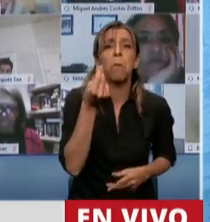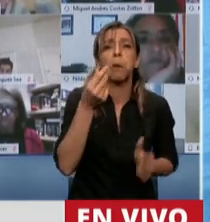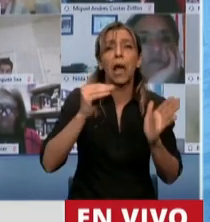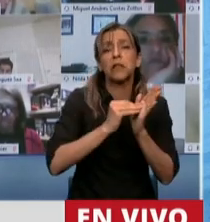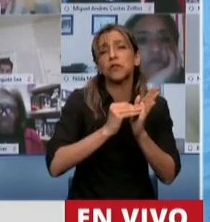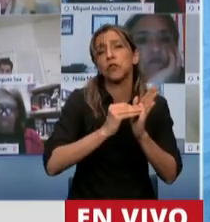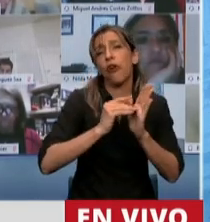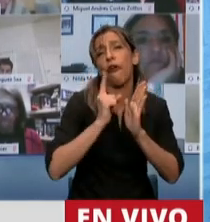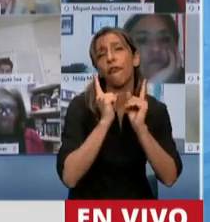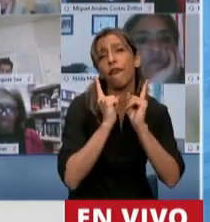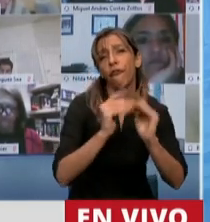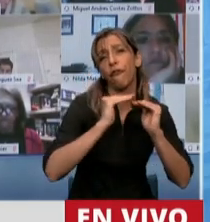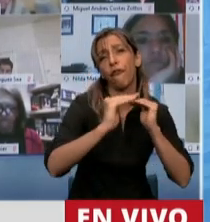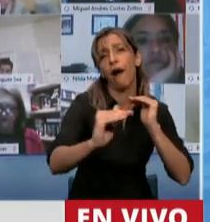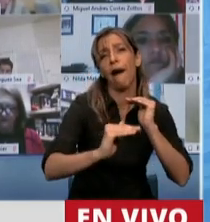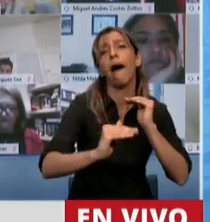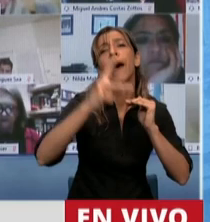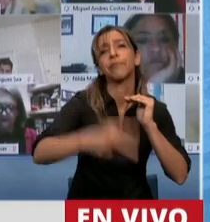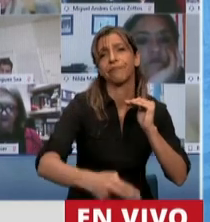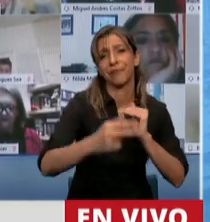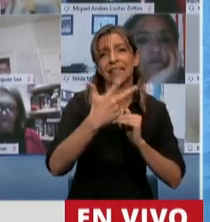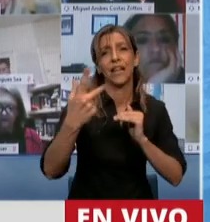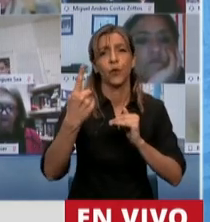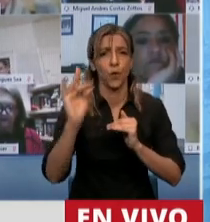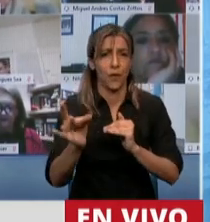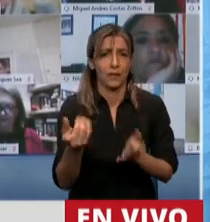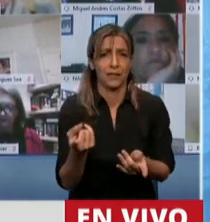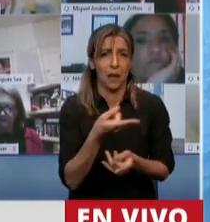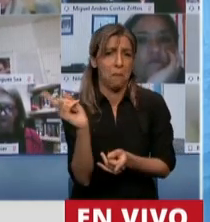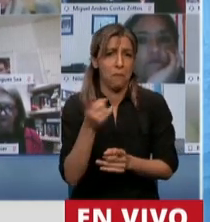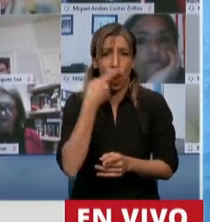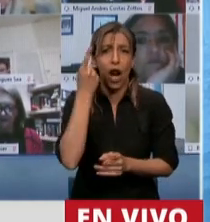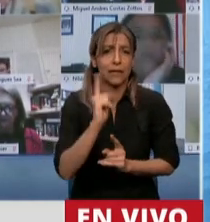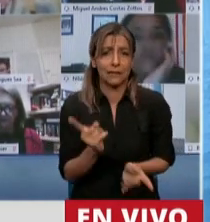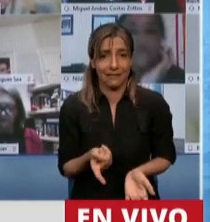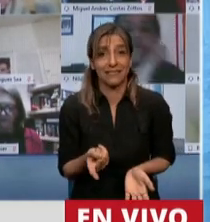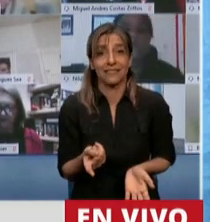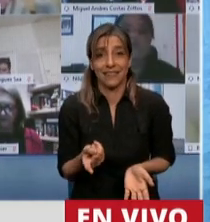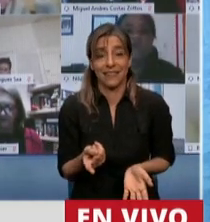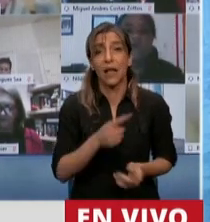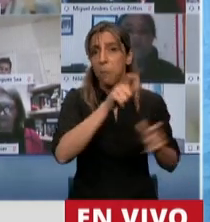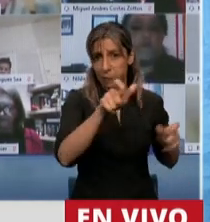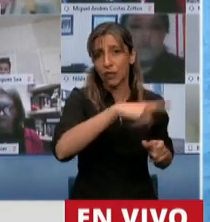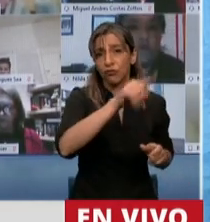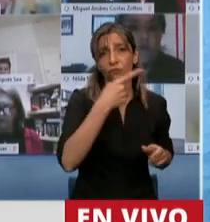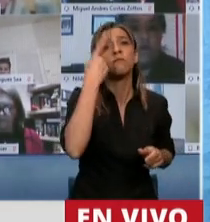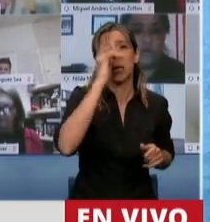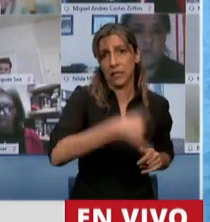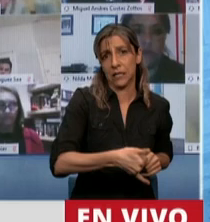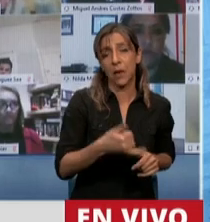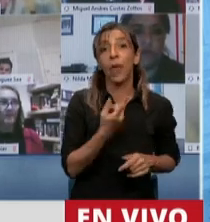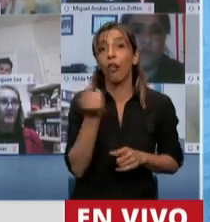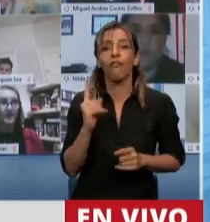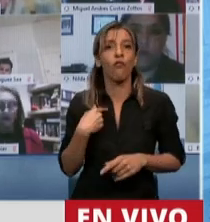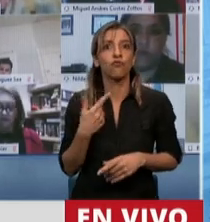31 de diciembre. Eso les interesa a los usuarios y mucho. Pero a ellos lo que les duele es tener que venir de ahora en más como